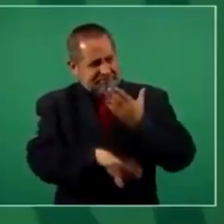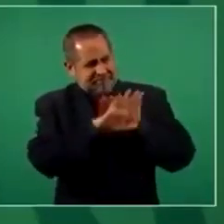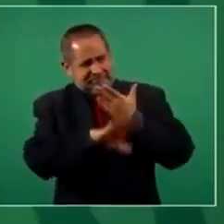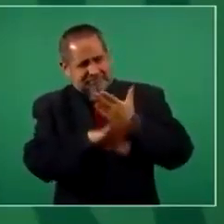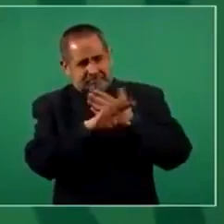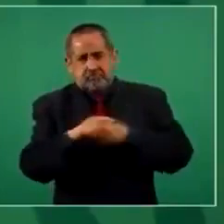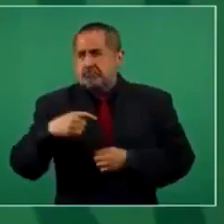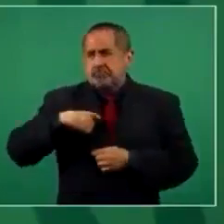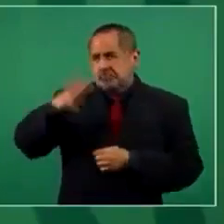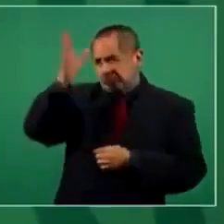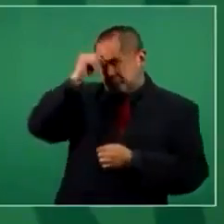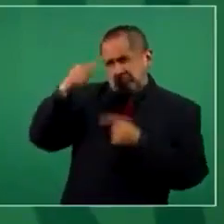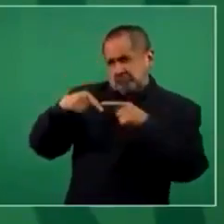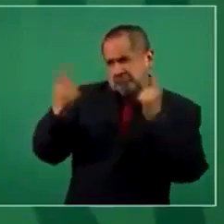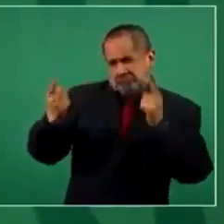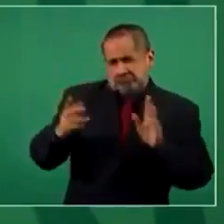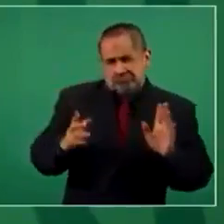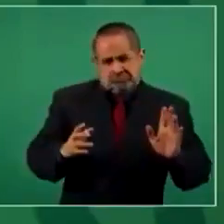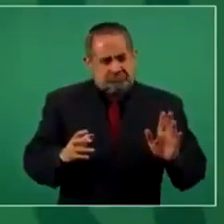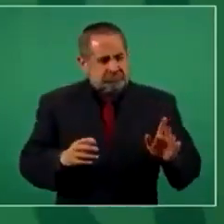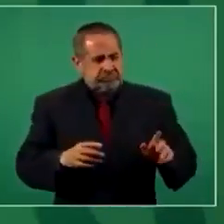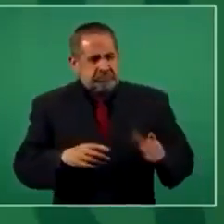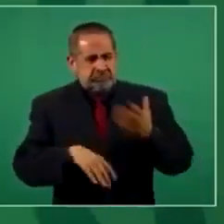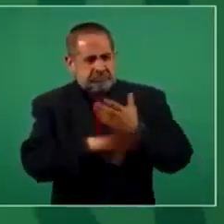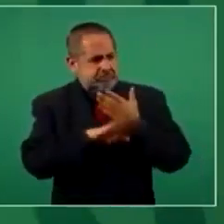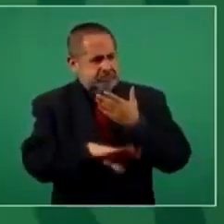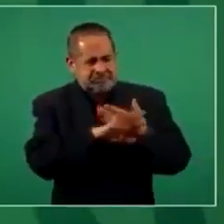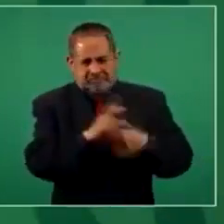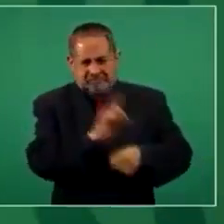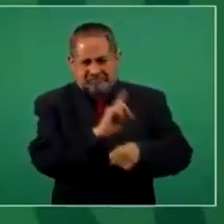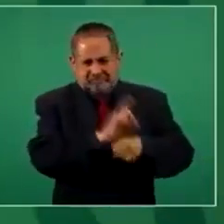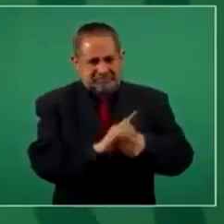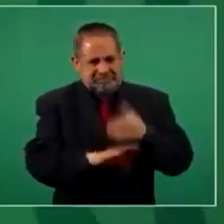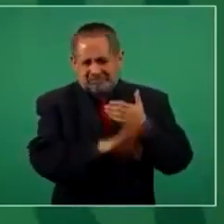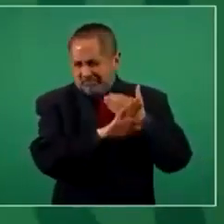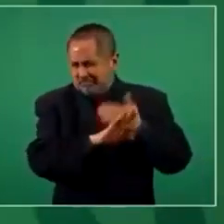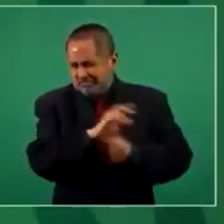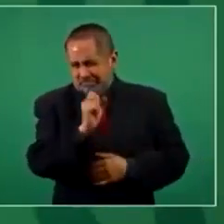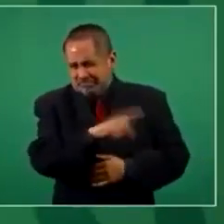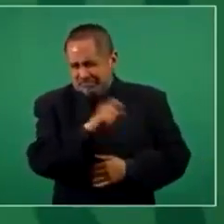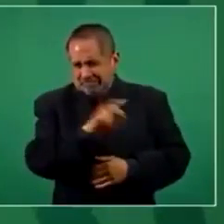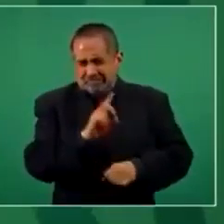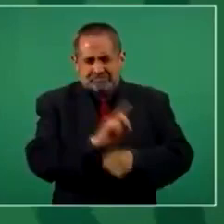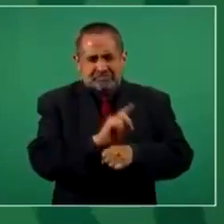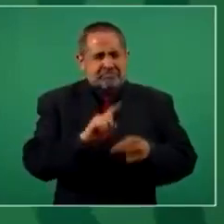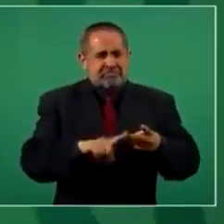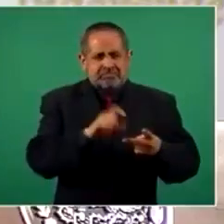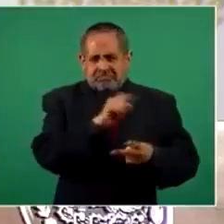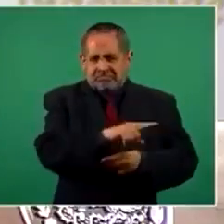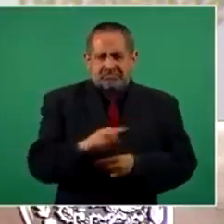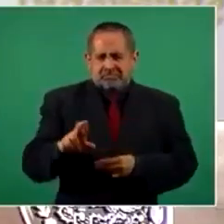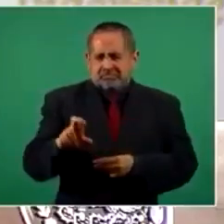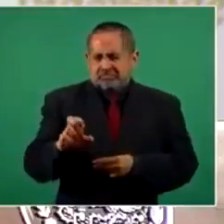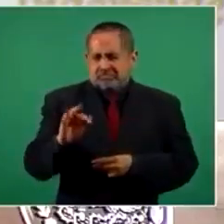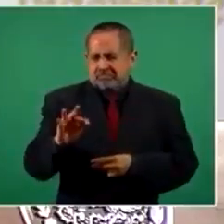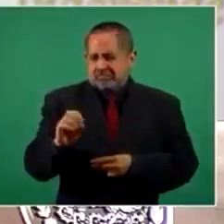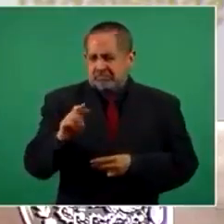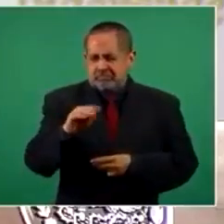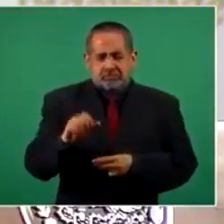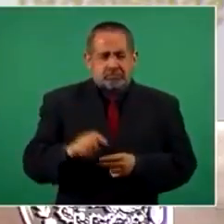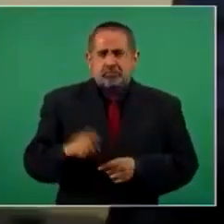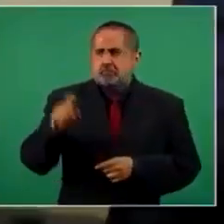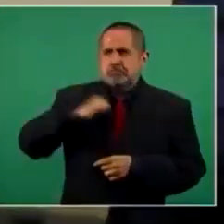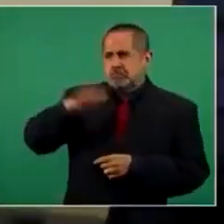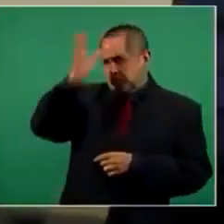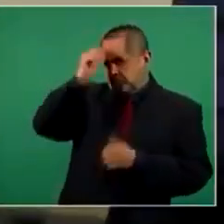diario, es constante. Y en el caso de El Reforma lo mismo. No